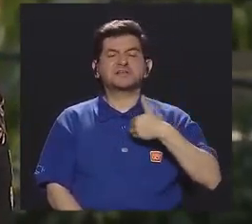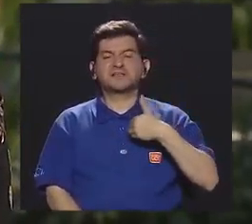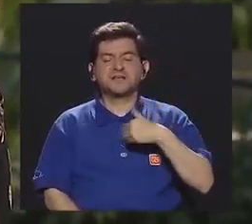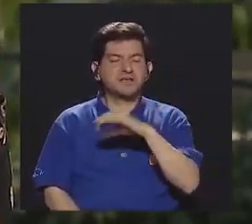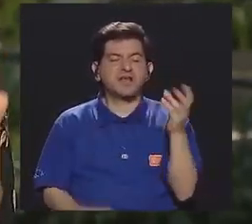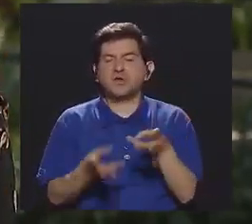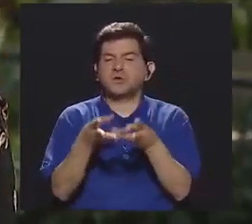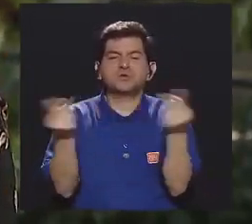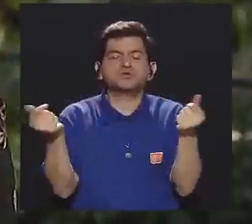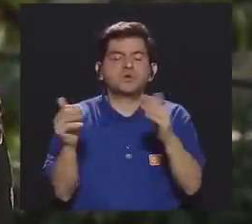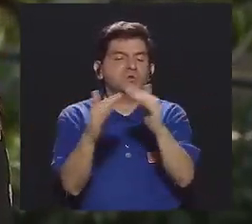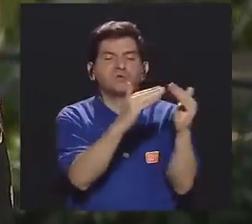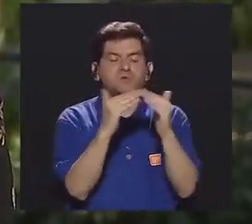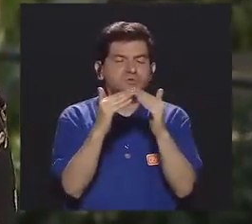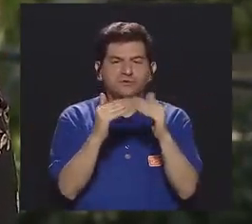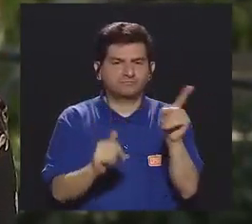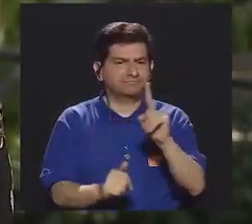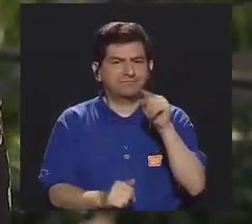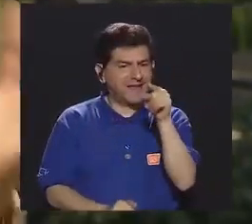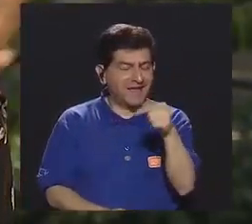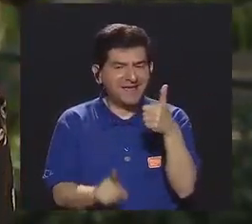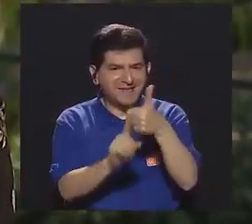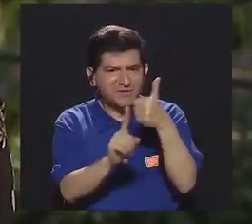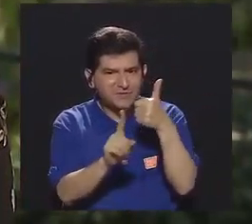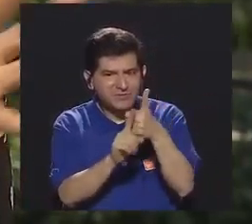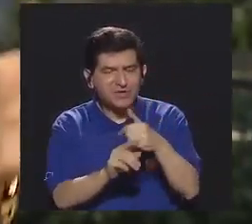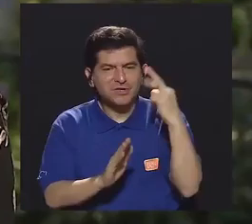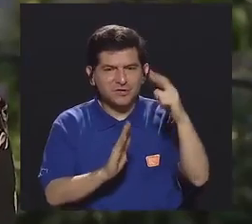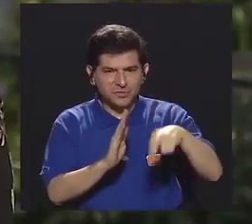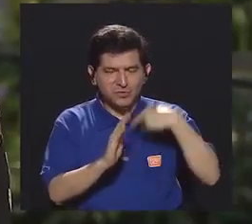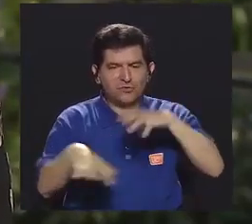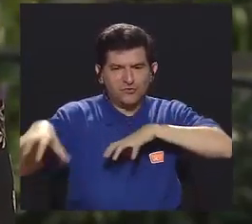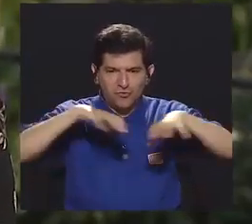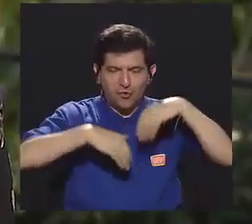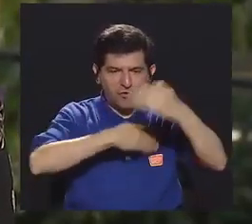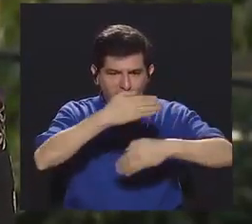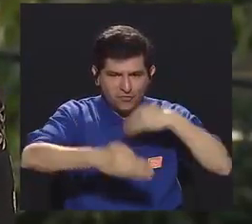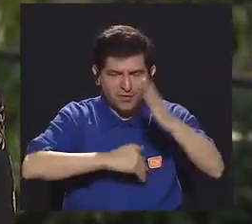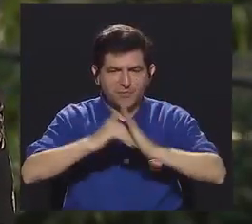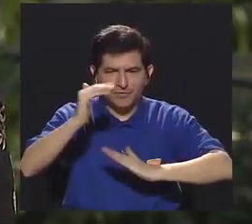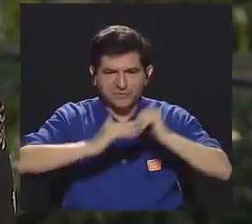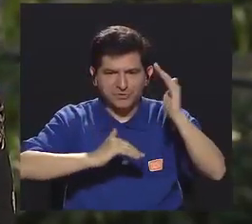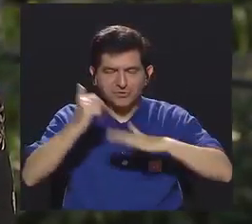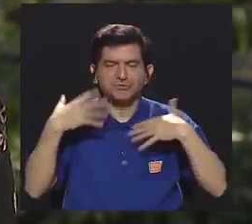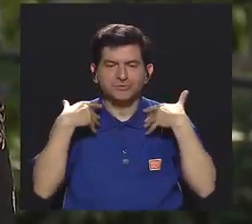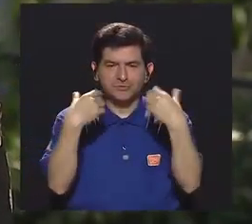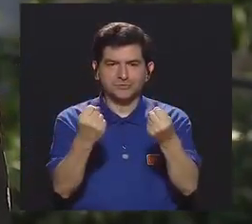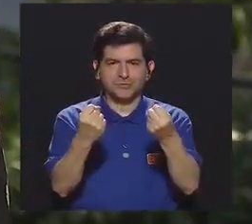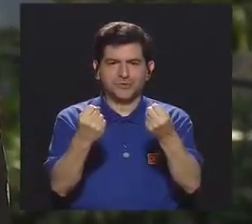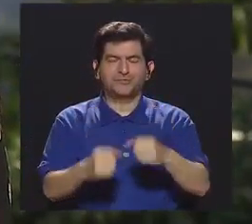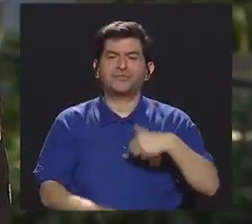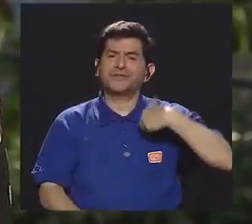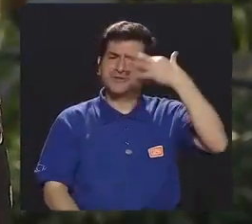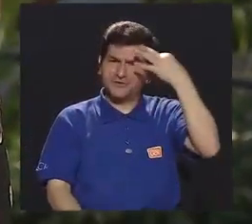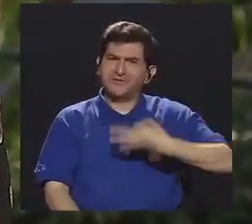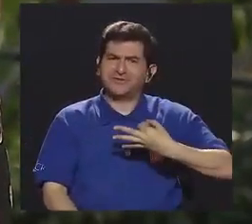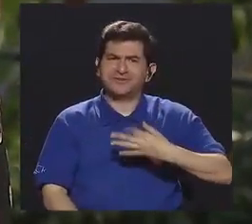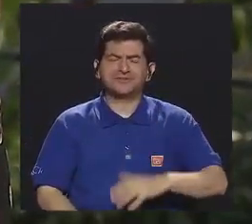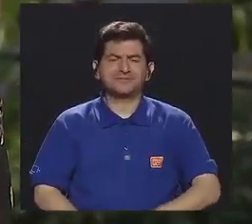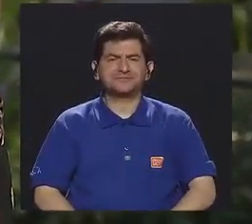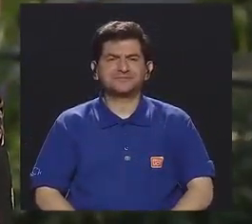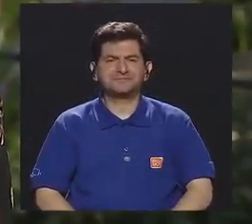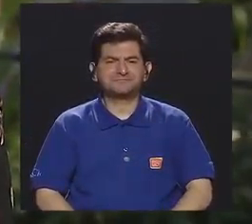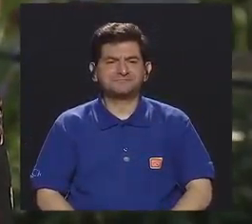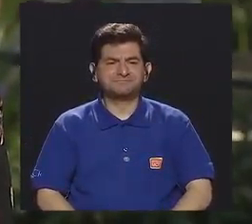necesidades y cuáles son las soluciones de esa comunidad, sino que ellos tienen que tener un papel activo en ese proceso de construcción de la salud. Y yo creo